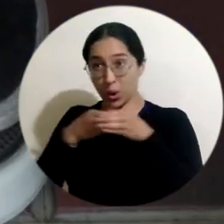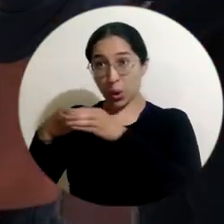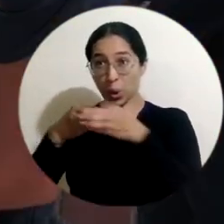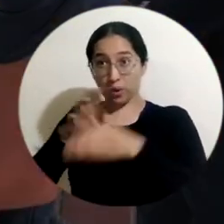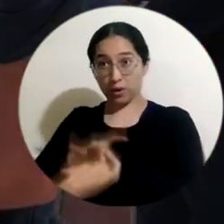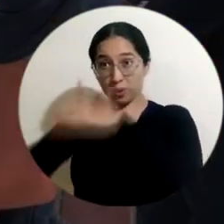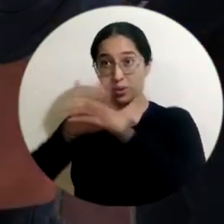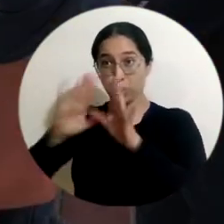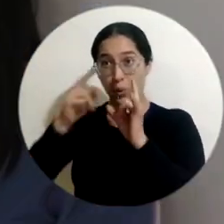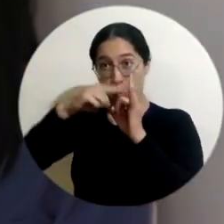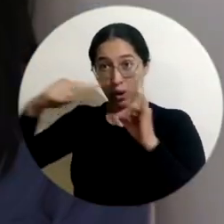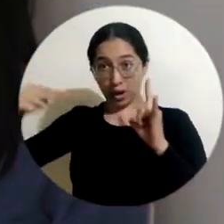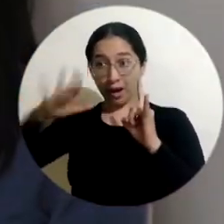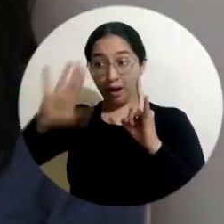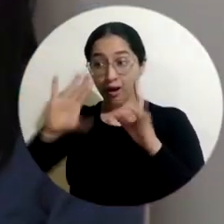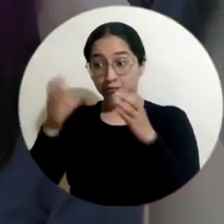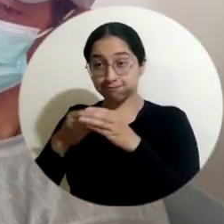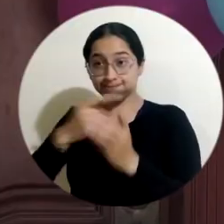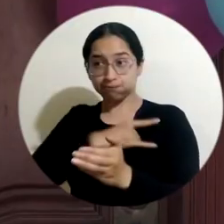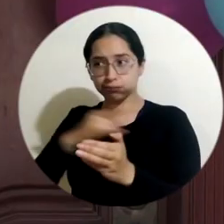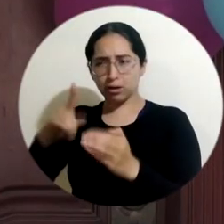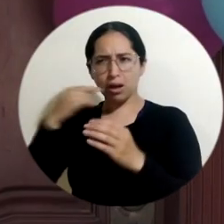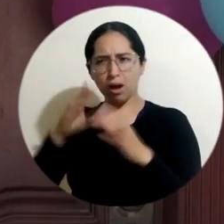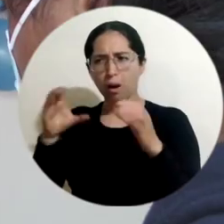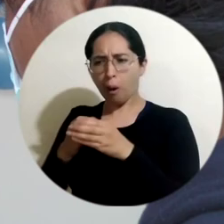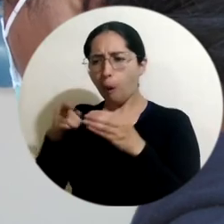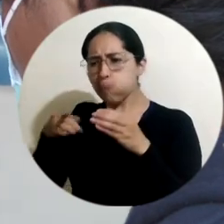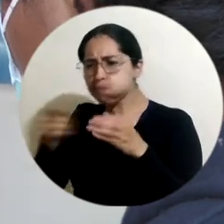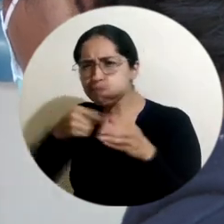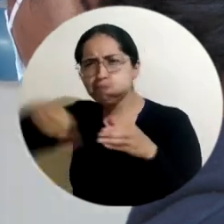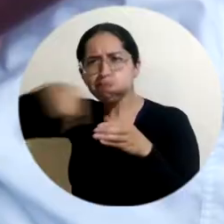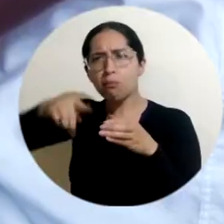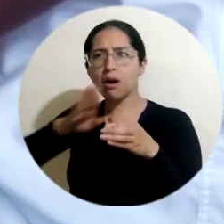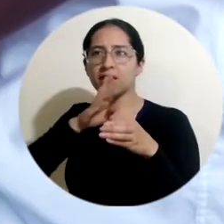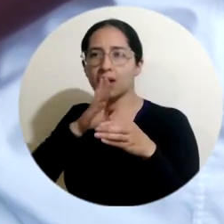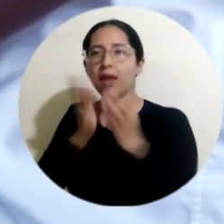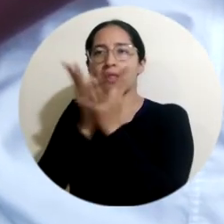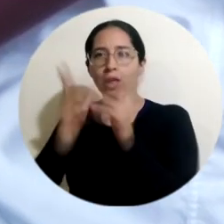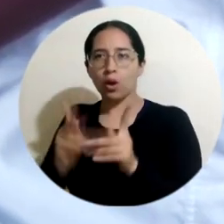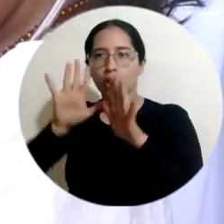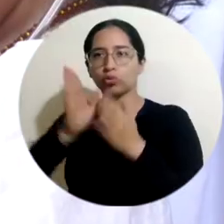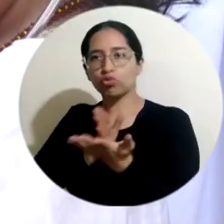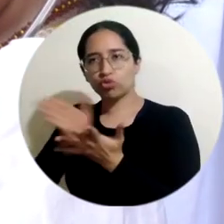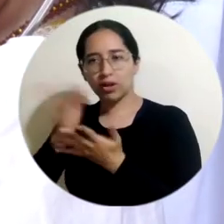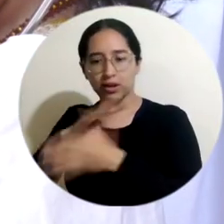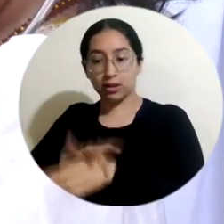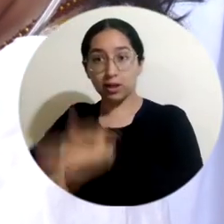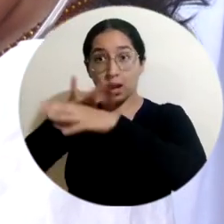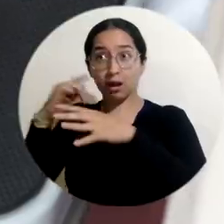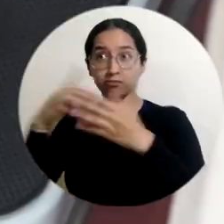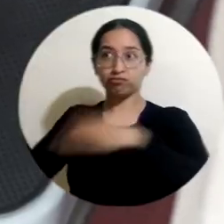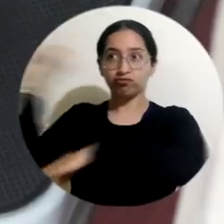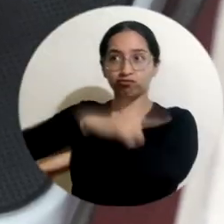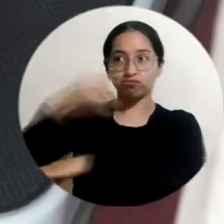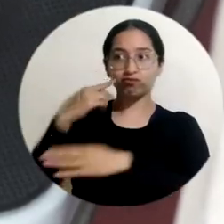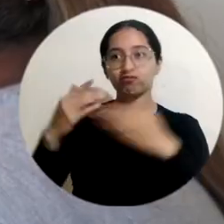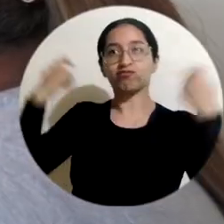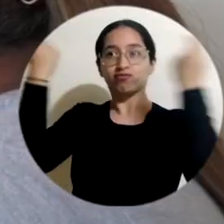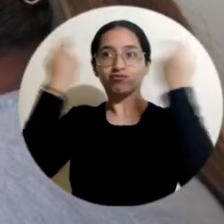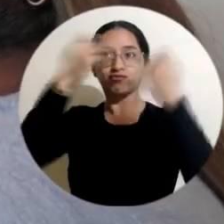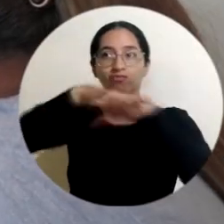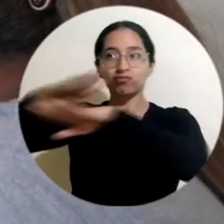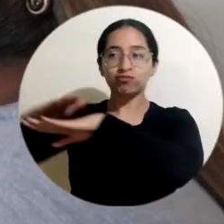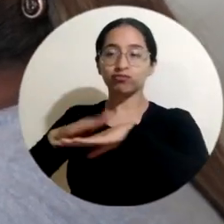La Asociación Científica Médica Universitaria ACMUN de la Universidad del Magdalena, conformada por estudiantes del programa de medicina,